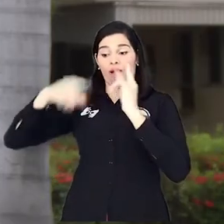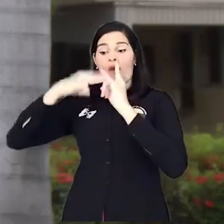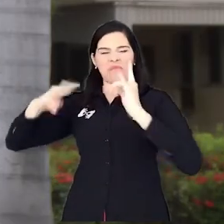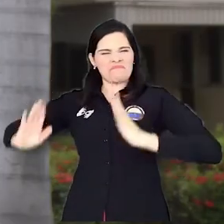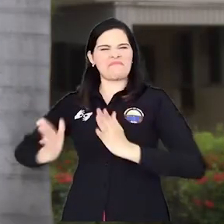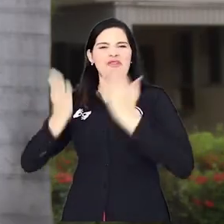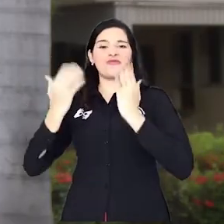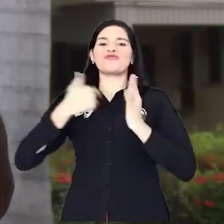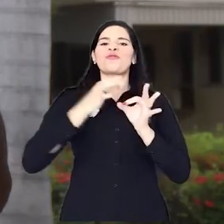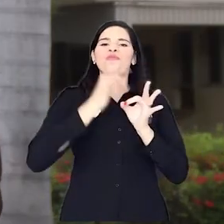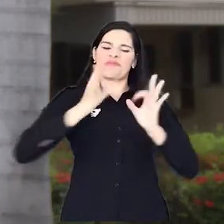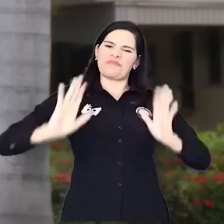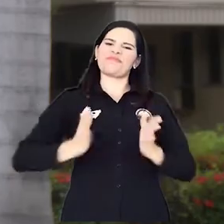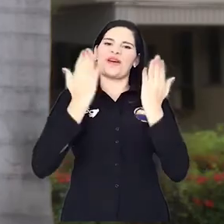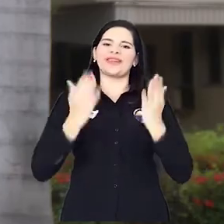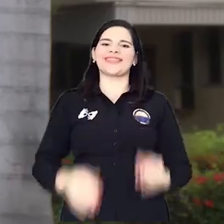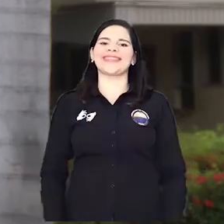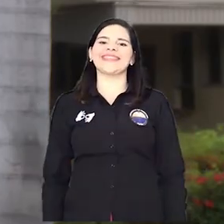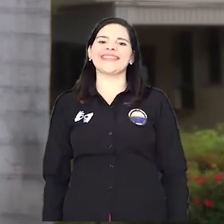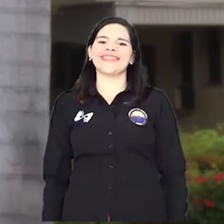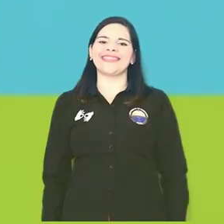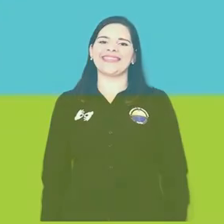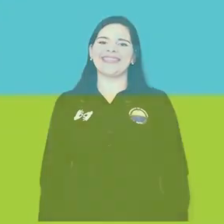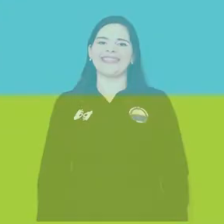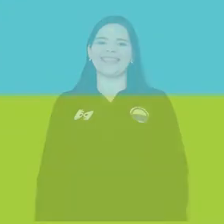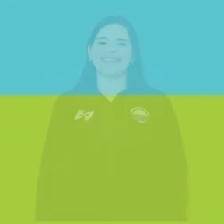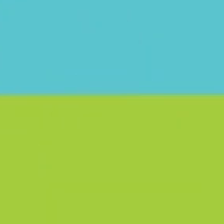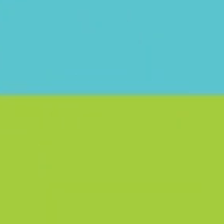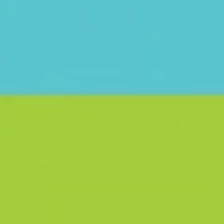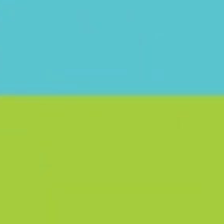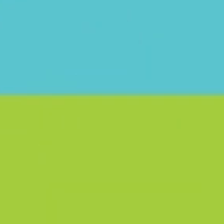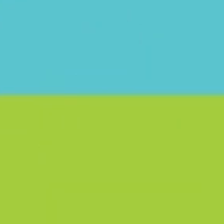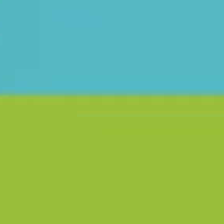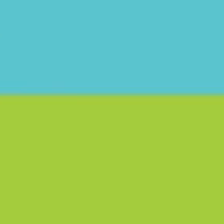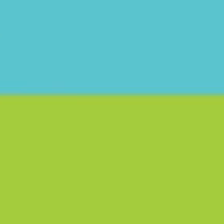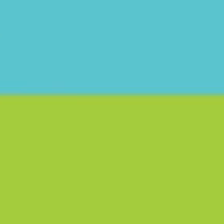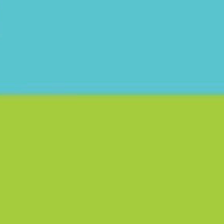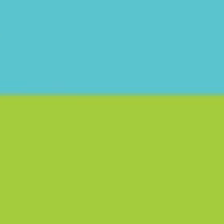lo mejor para esta universidad y lo mejor para nuestro municipio. Música Música